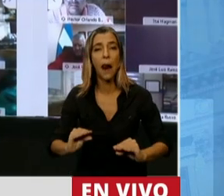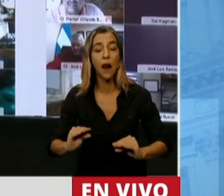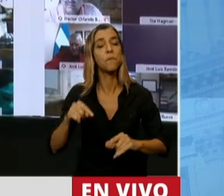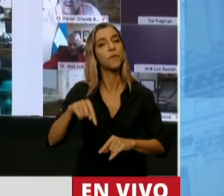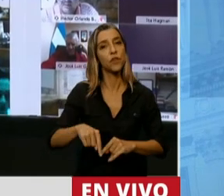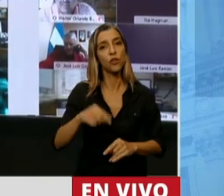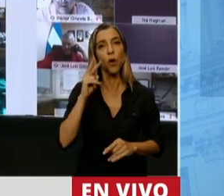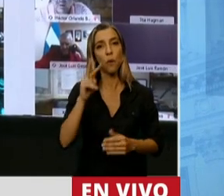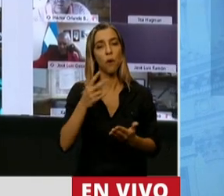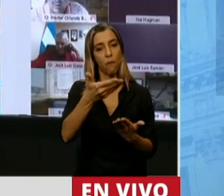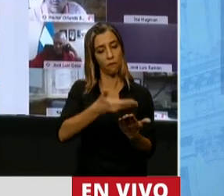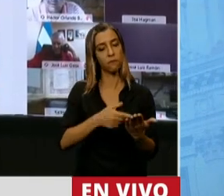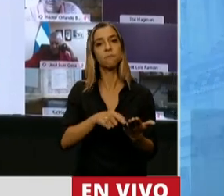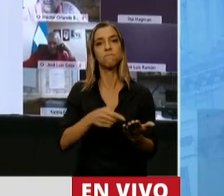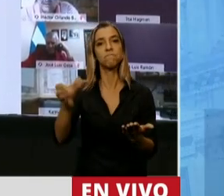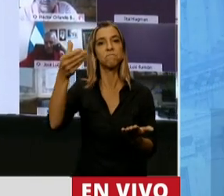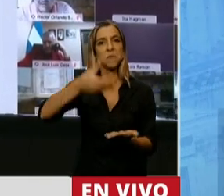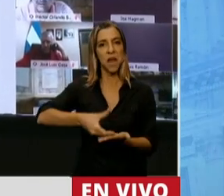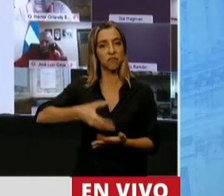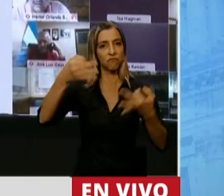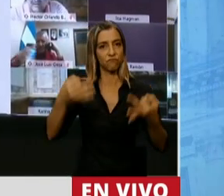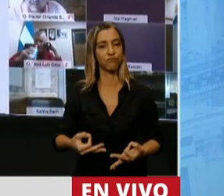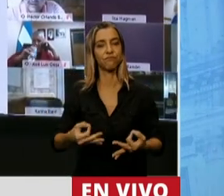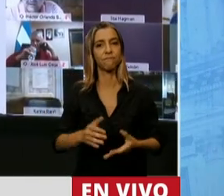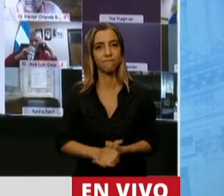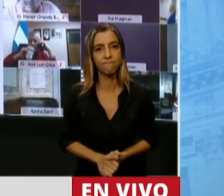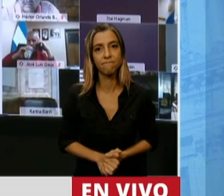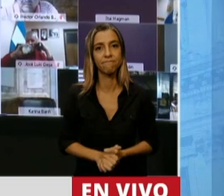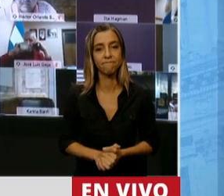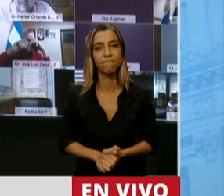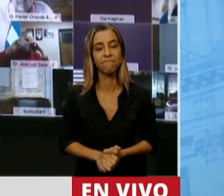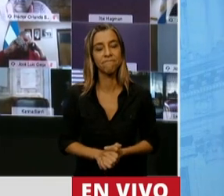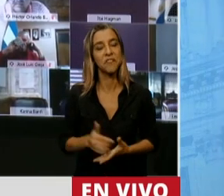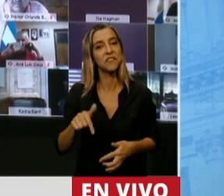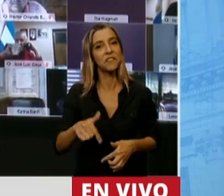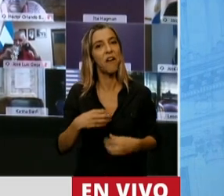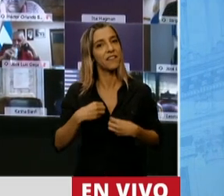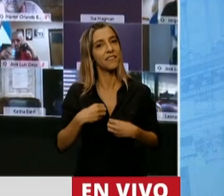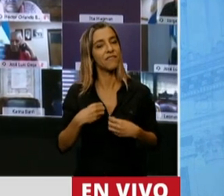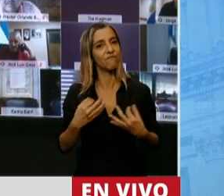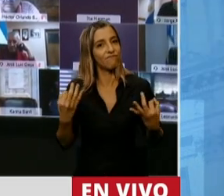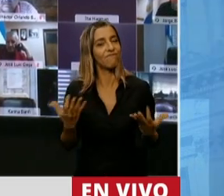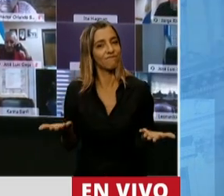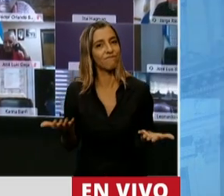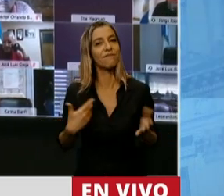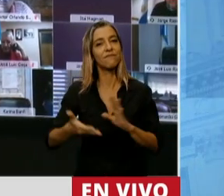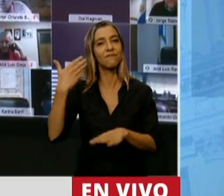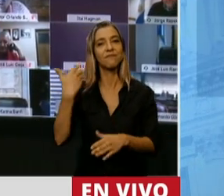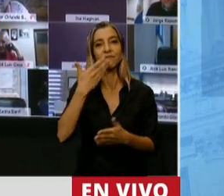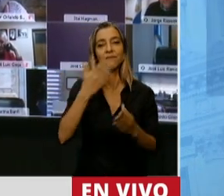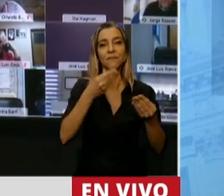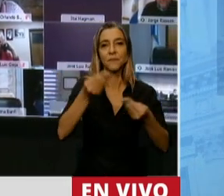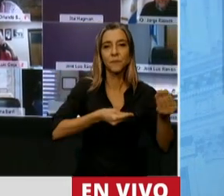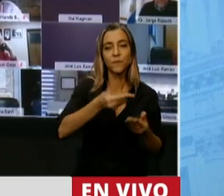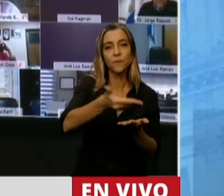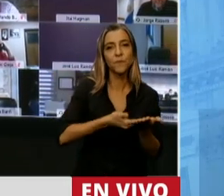más que importante. ¿Y sabe qué, Presidente? Cuando el presupuesto original hablaba de tener obras por 2.400,